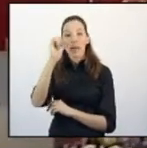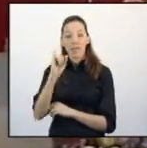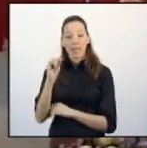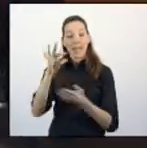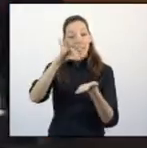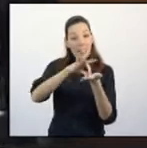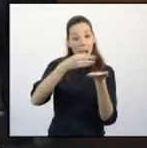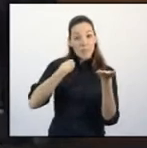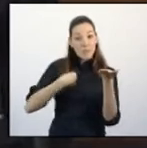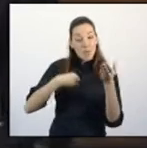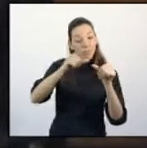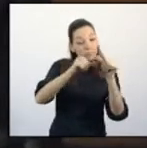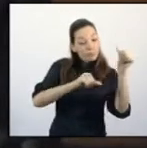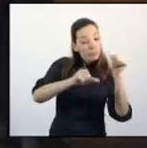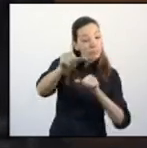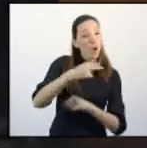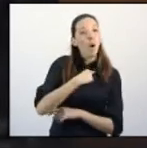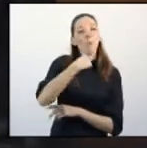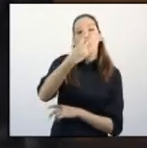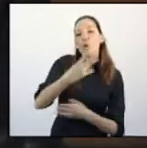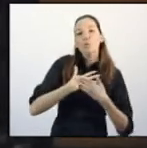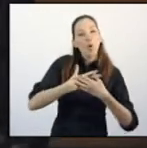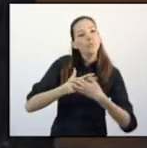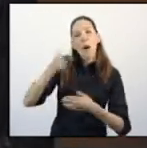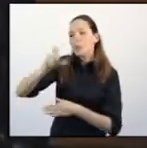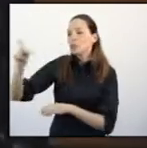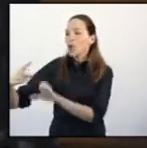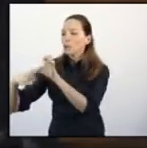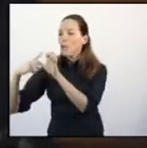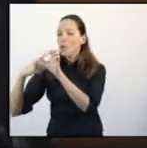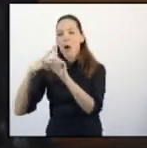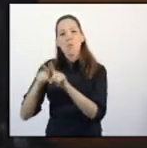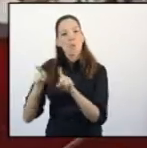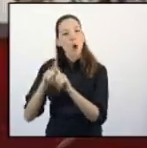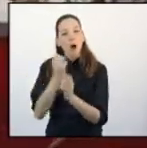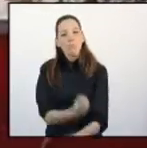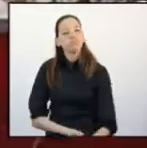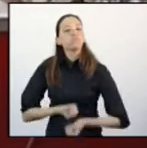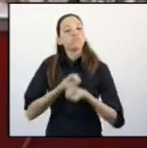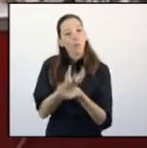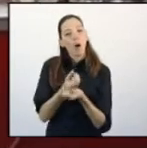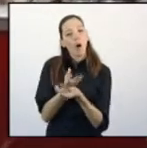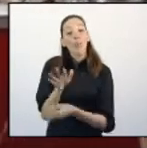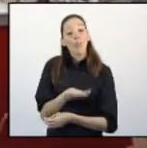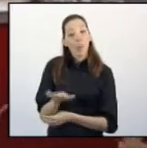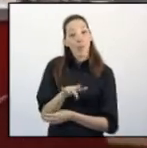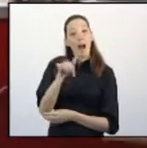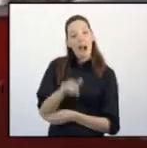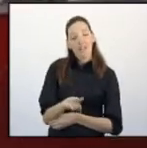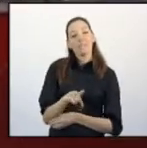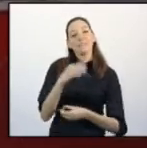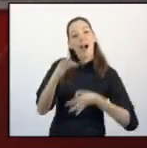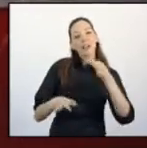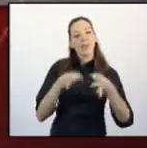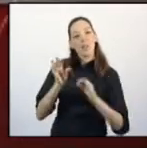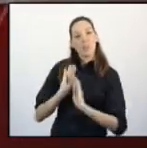1983, la voz y la voluntad del pueblo extremeño alcanzan su máxima expresión aquí,